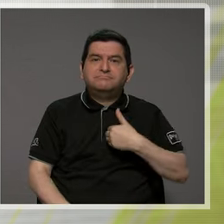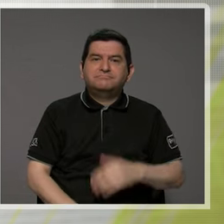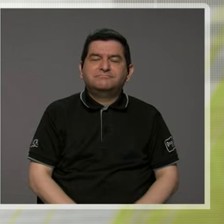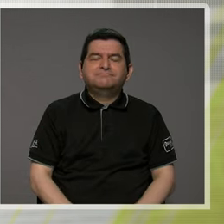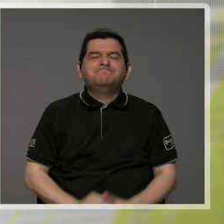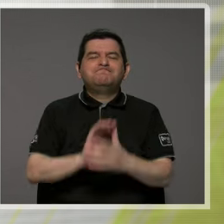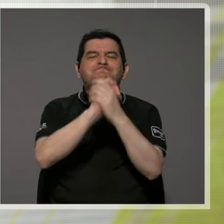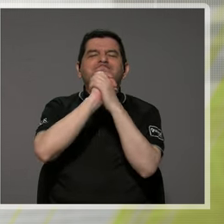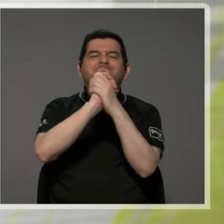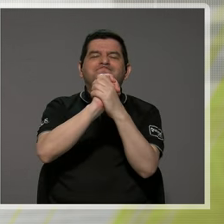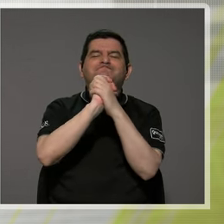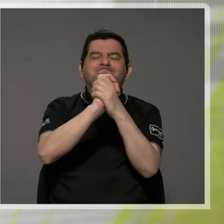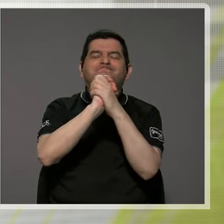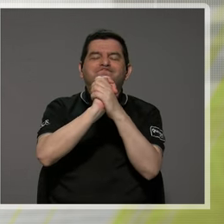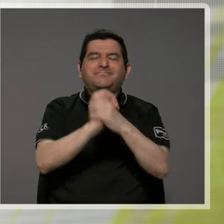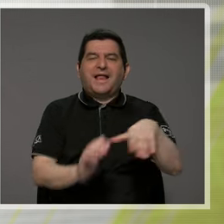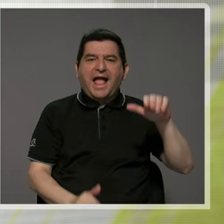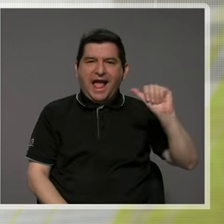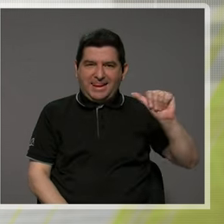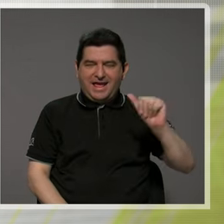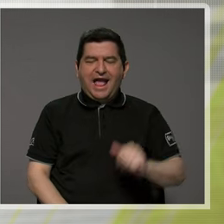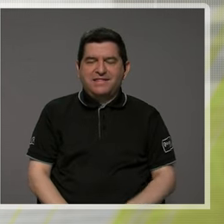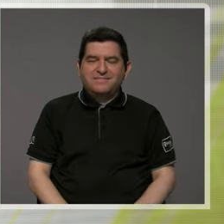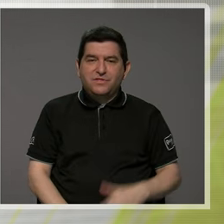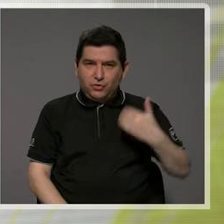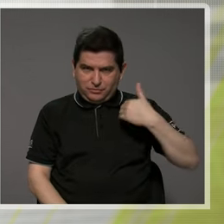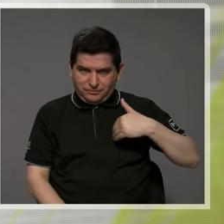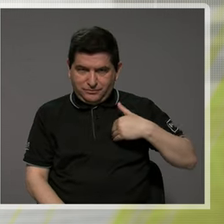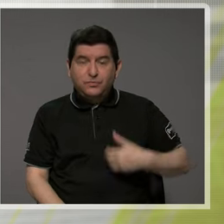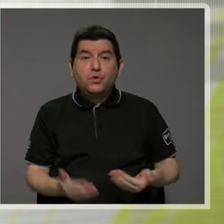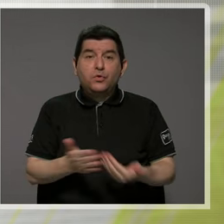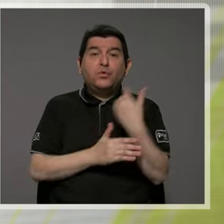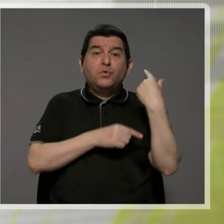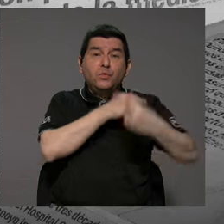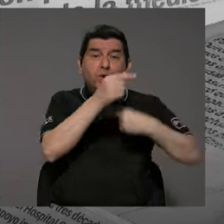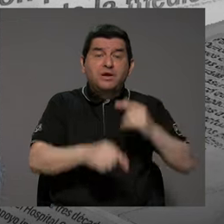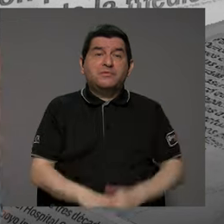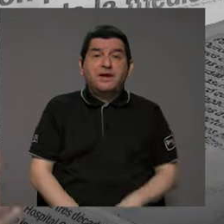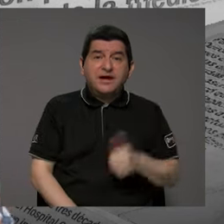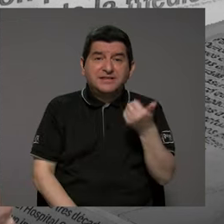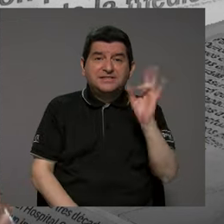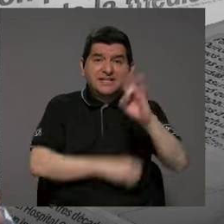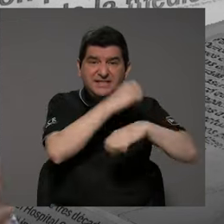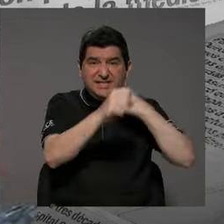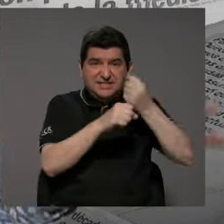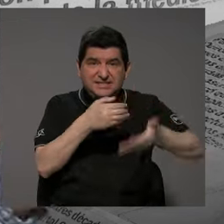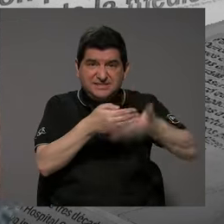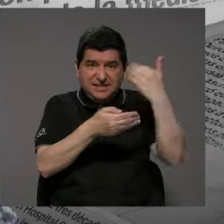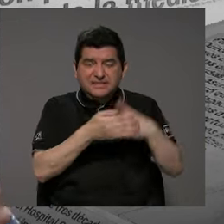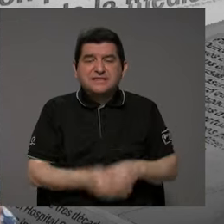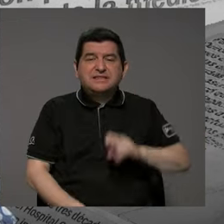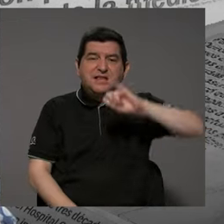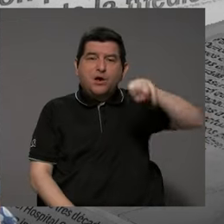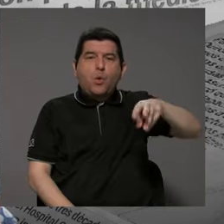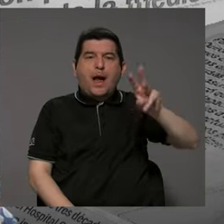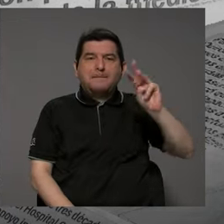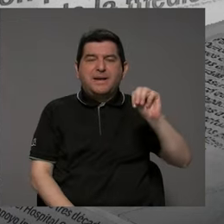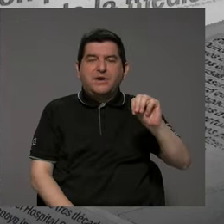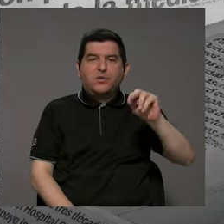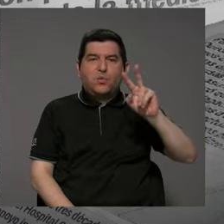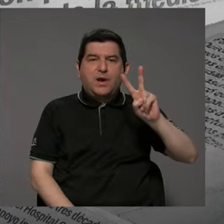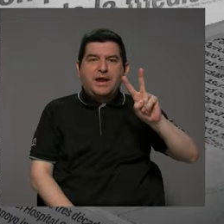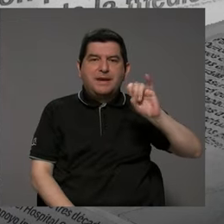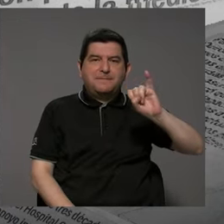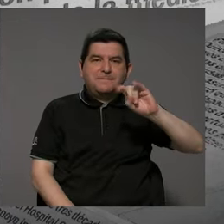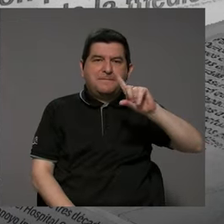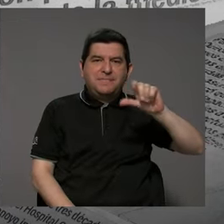Felicidades, Alejandro, porque son las nuevas generaciones. Hace 17 años empezó don Juan Manuel Villasuso, profesor de